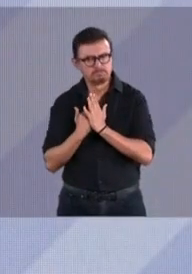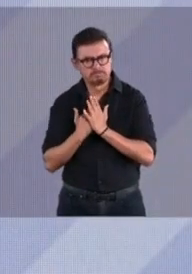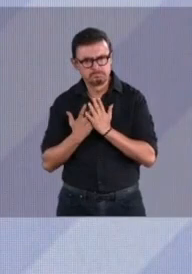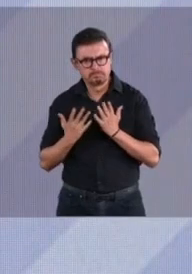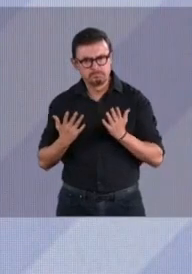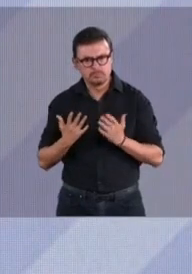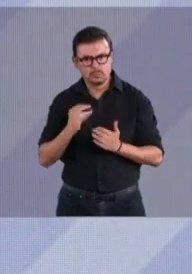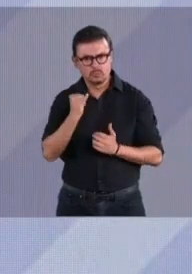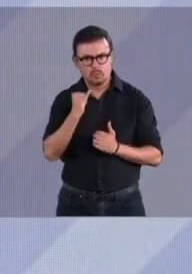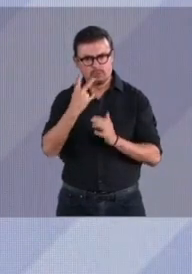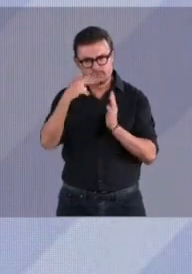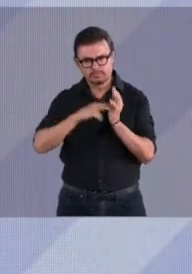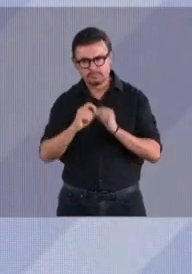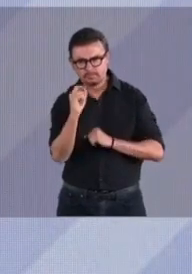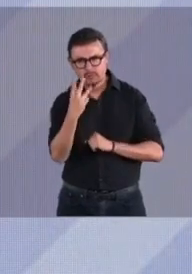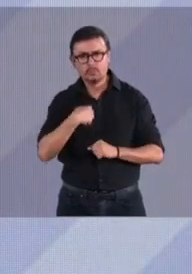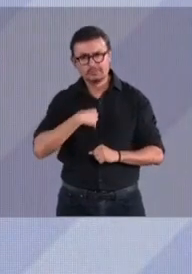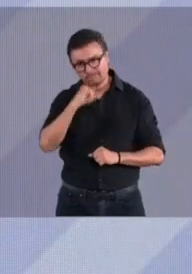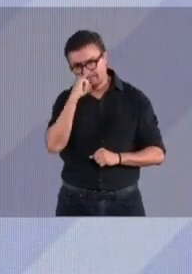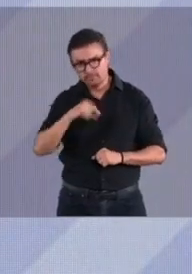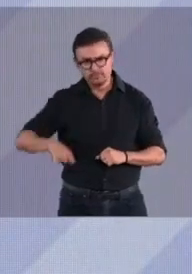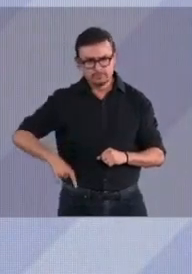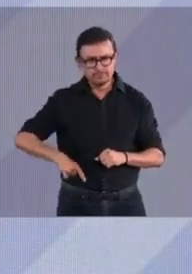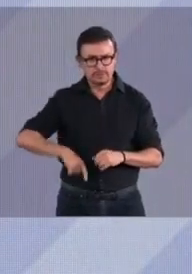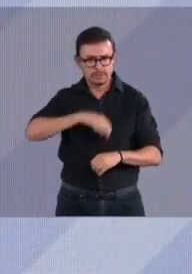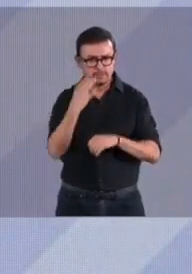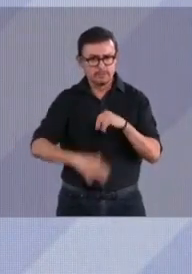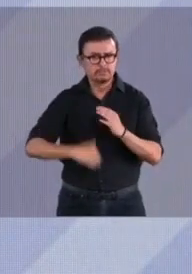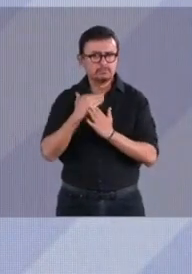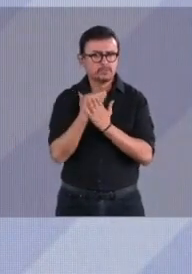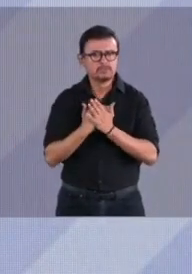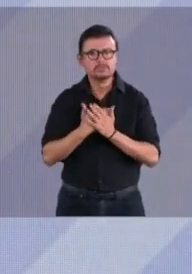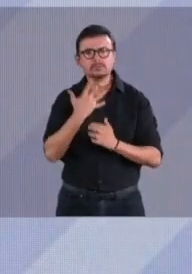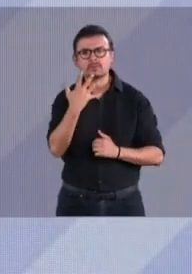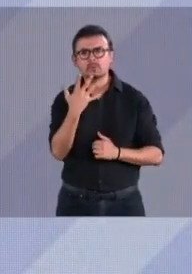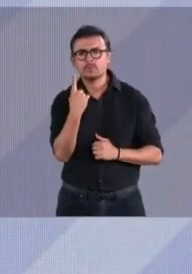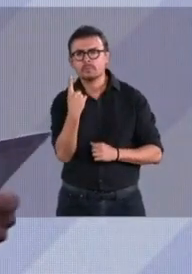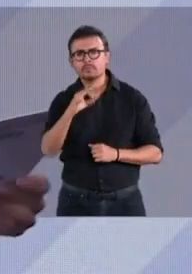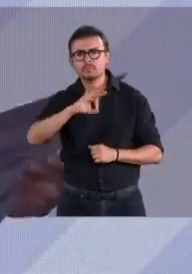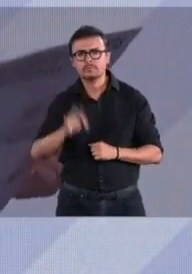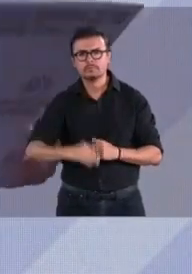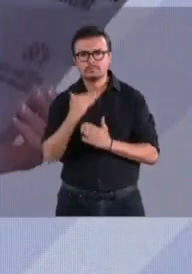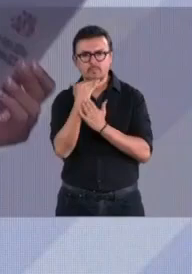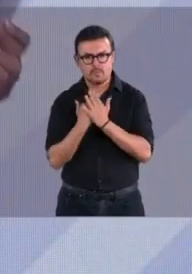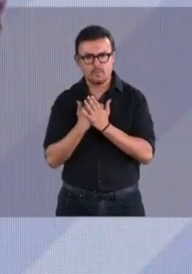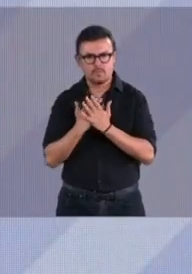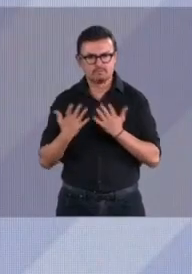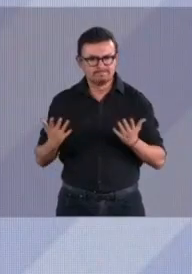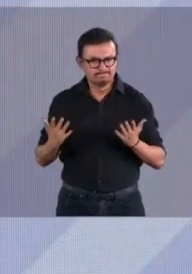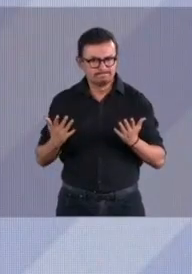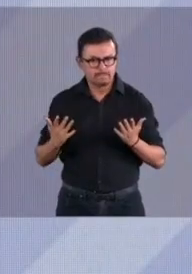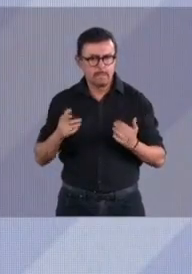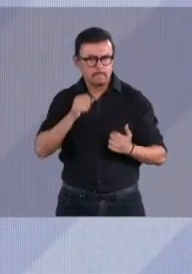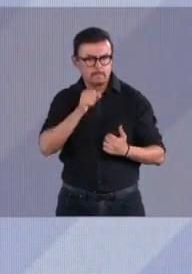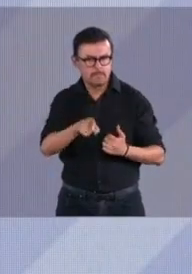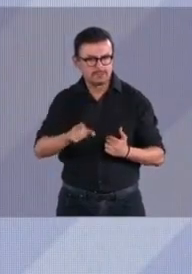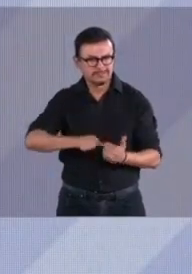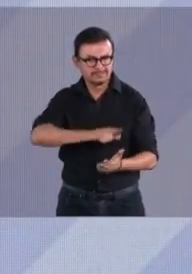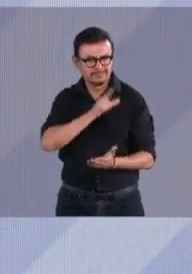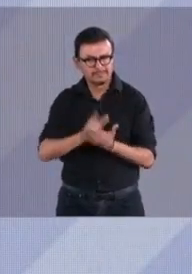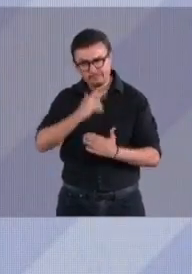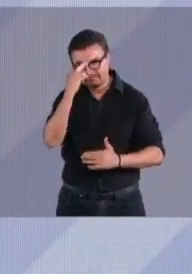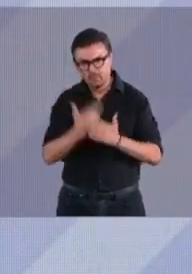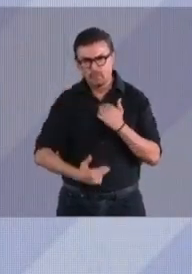junio de 2023, cuando dejé la jefatura, en 51%. La reducción promedio de delitos de alto impacto